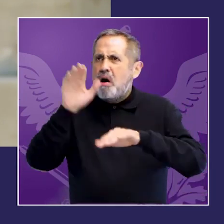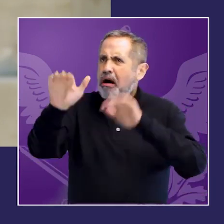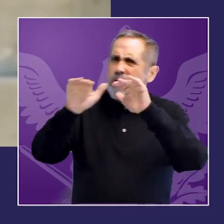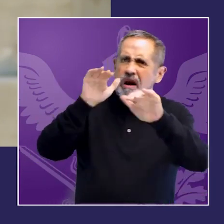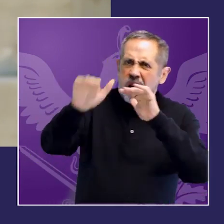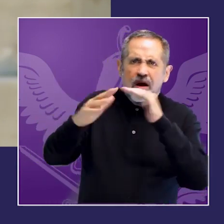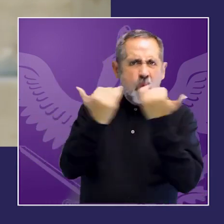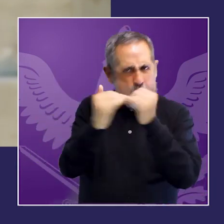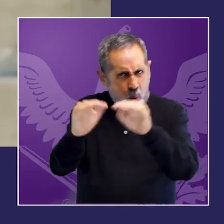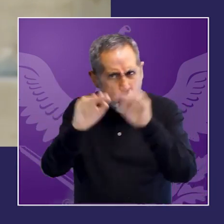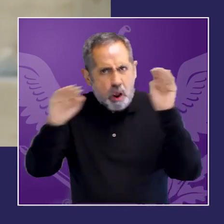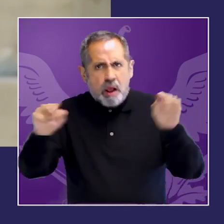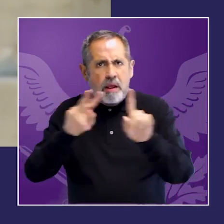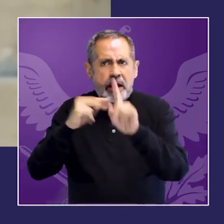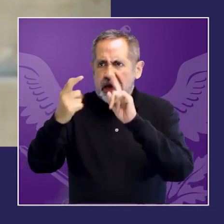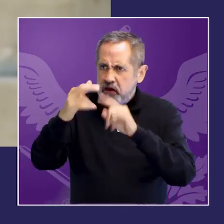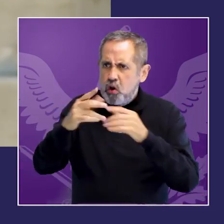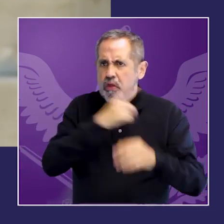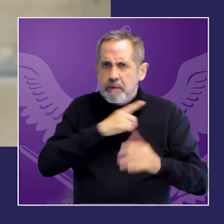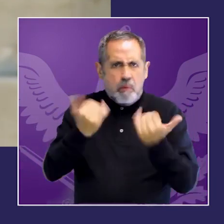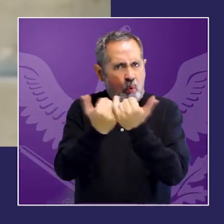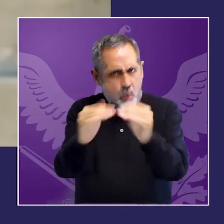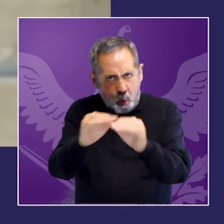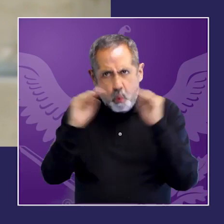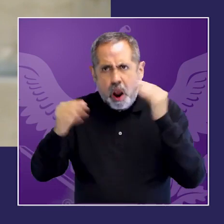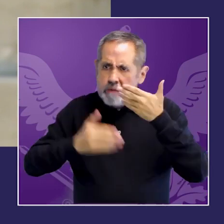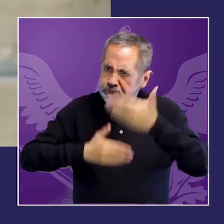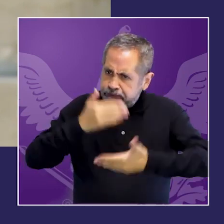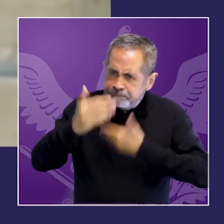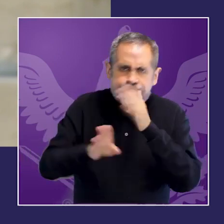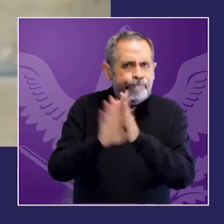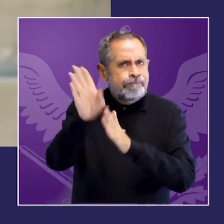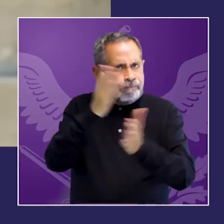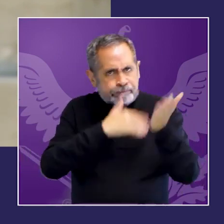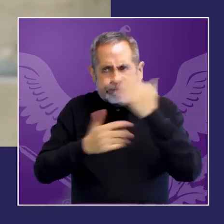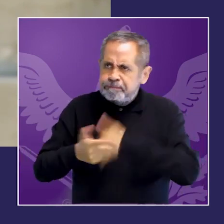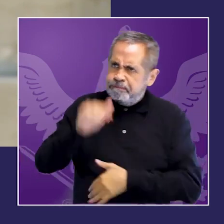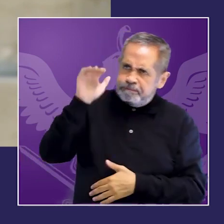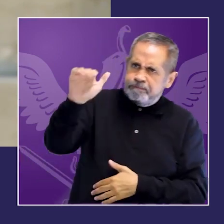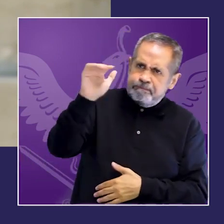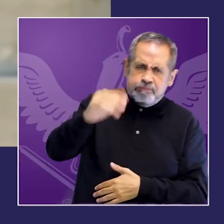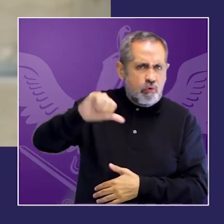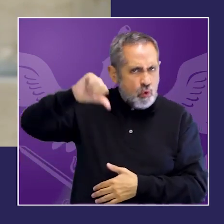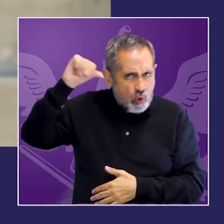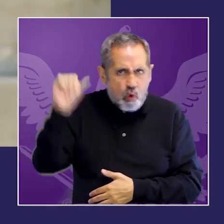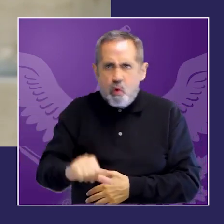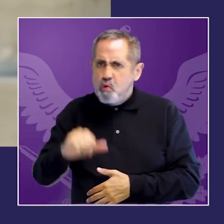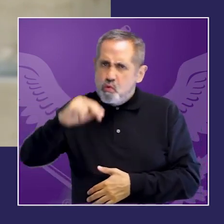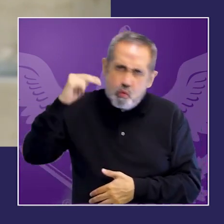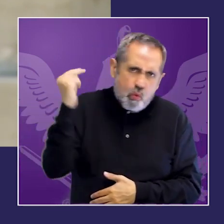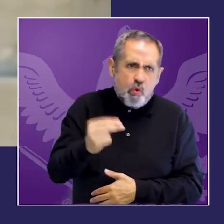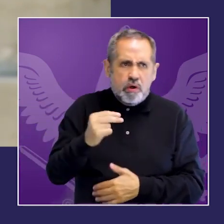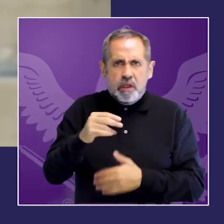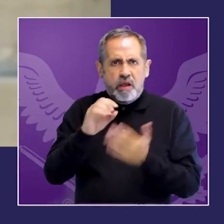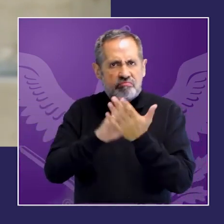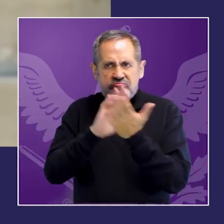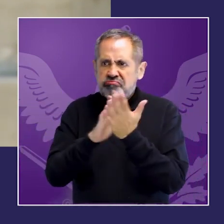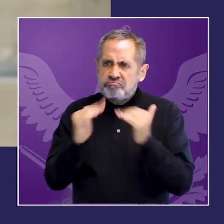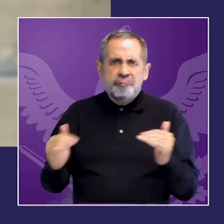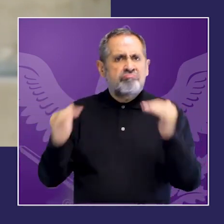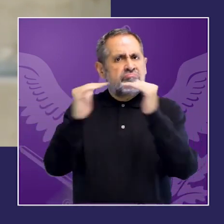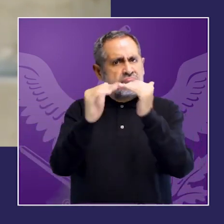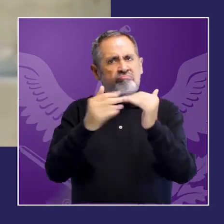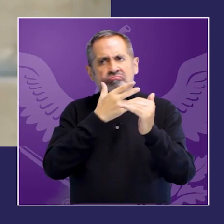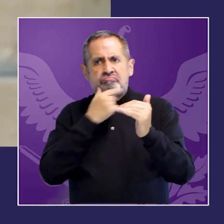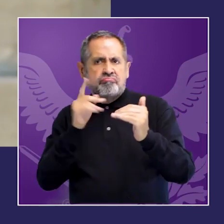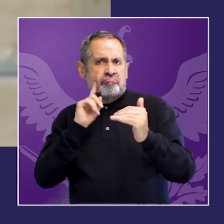urgencia de esta agenda que proponen responder a las crisis financieras con recortes que impactan en la institucionalidad de género y